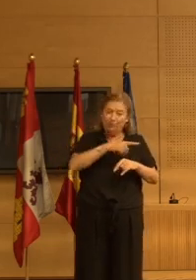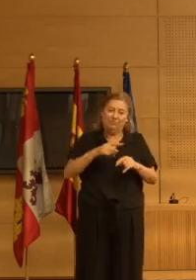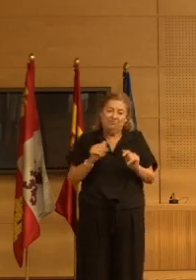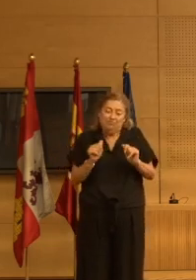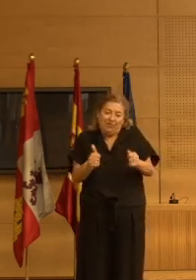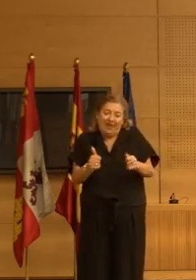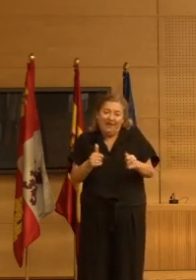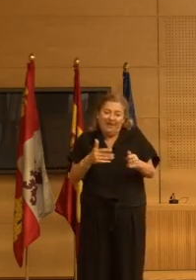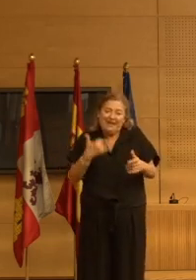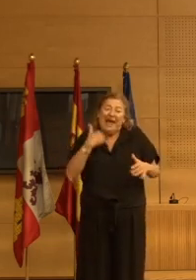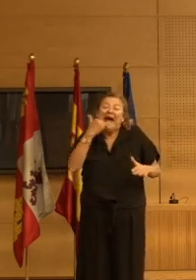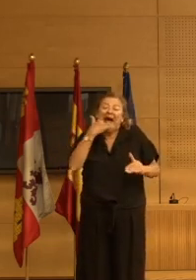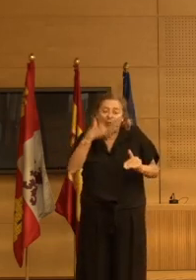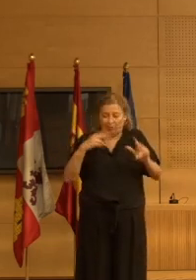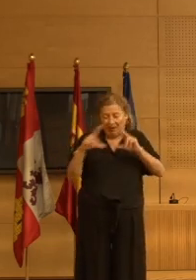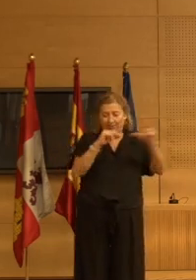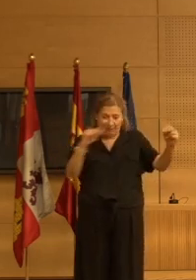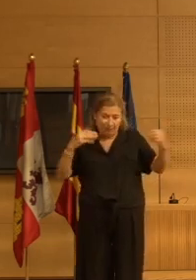hay iniciativa